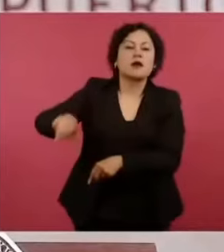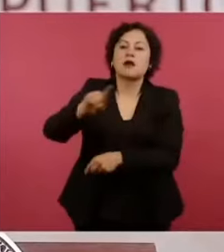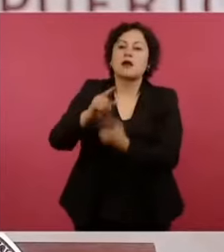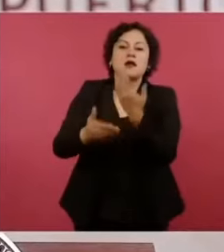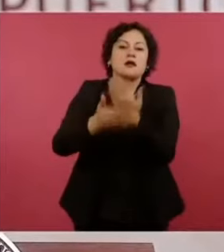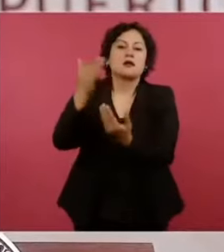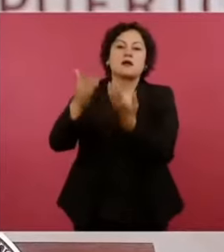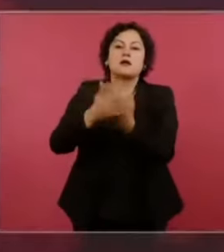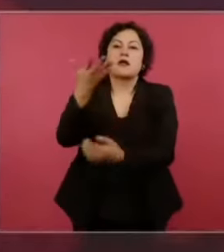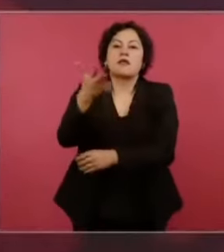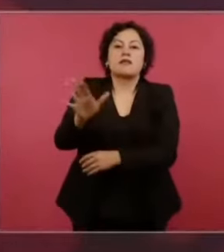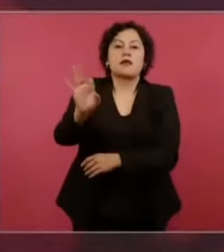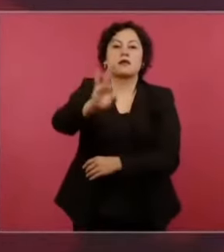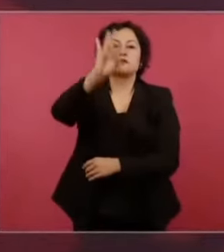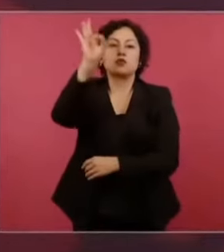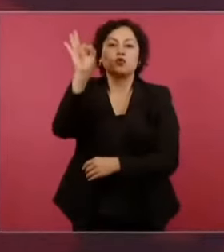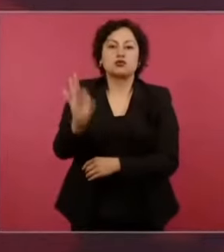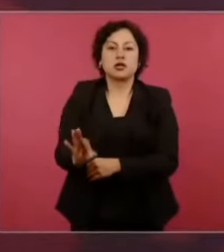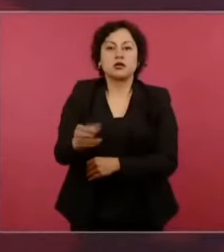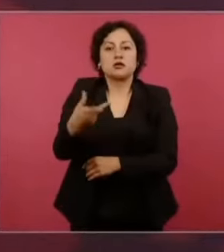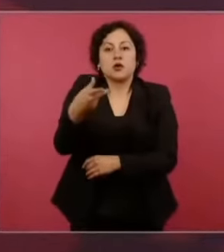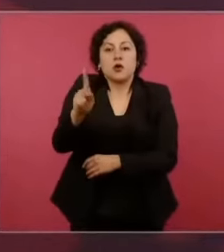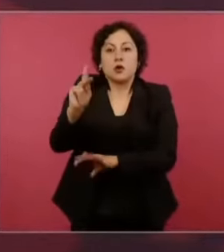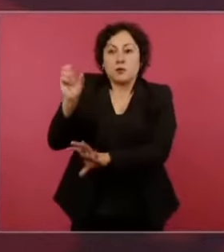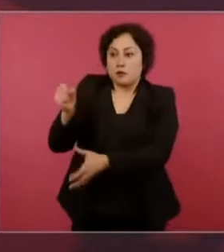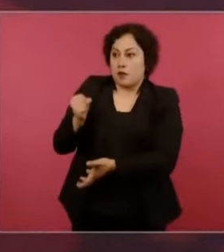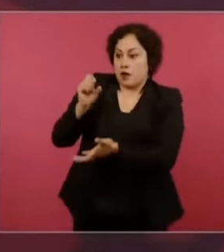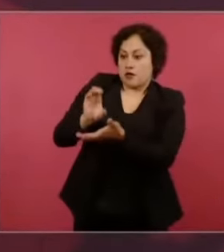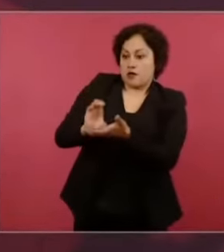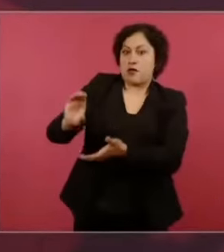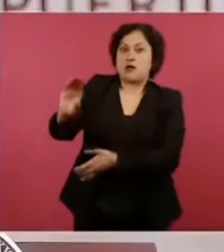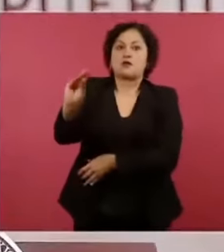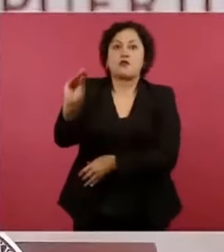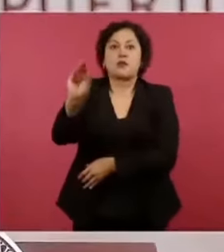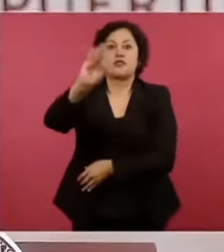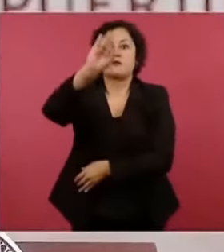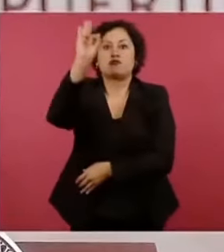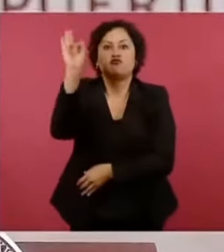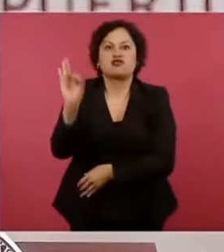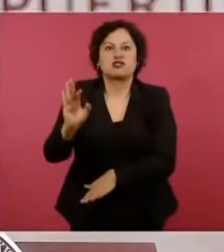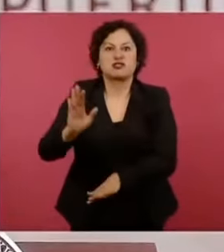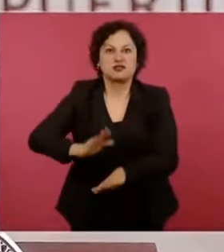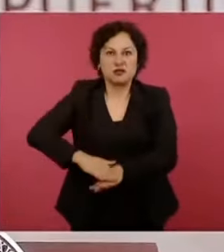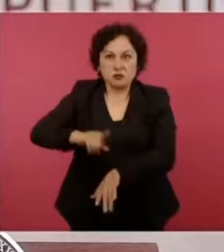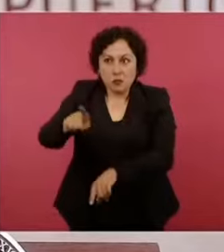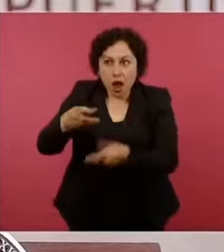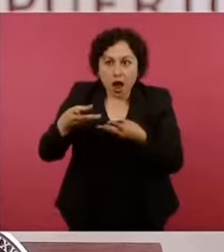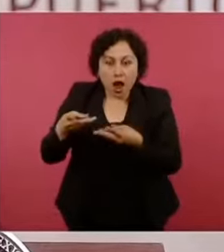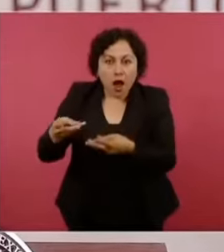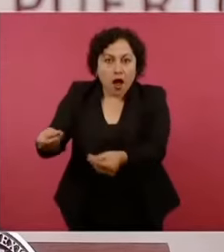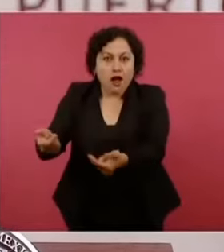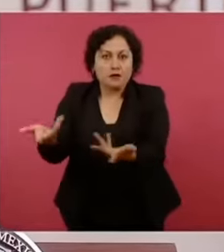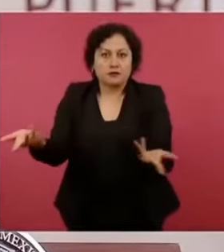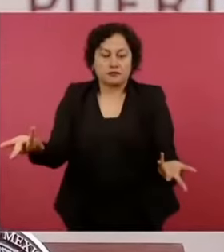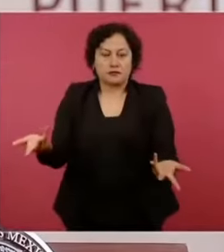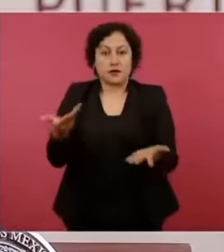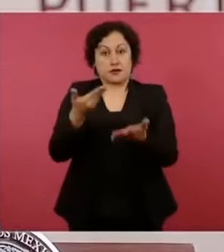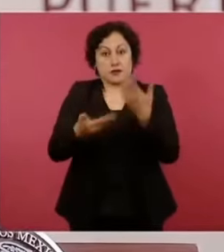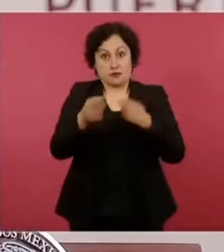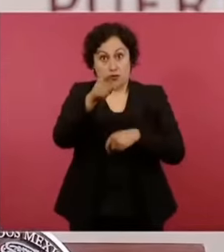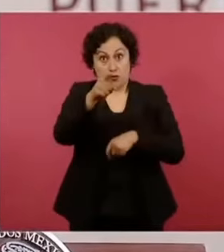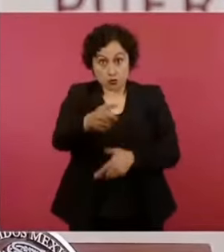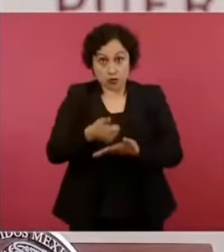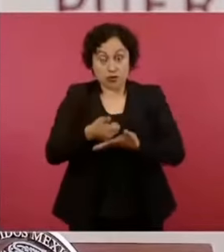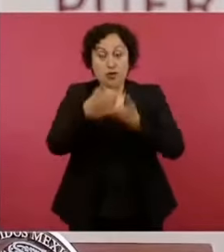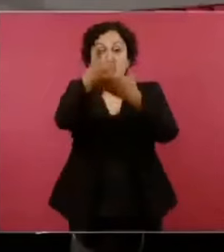mexicanos, pero se invierte el 90% de los recursos económicos. Y usted ha equipado los hospitales del país.